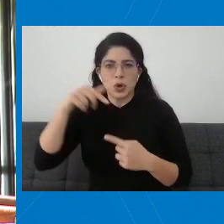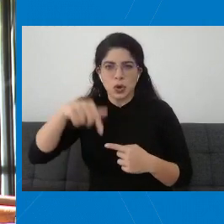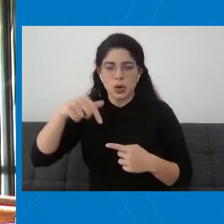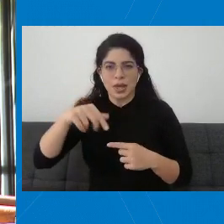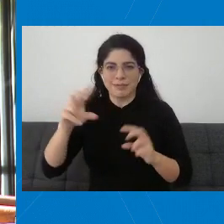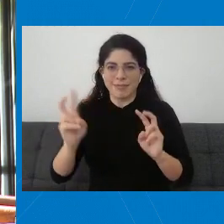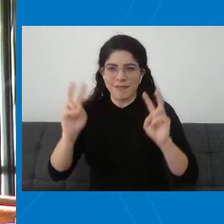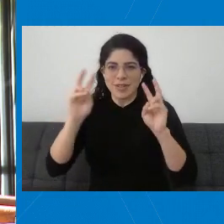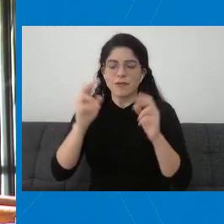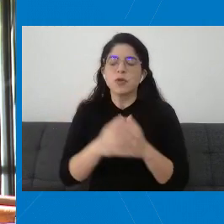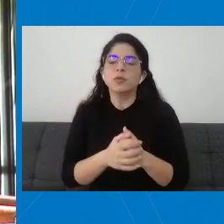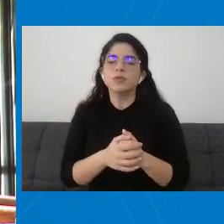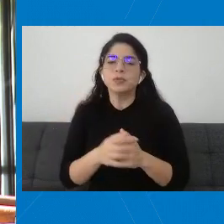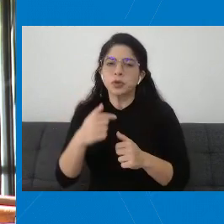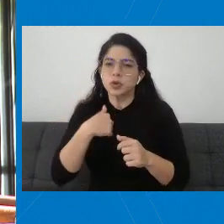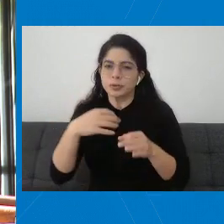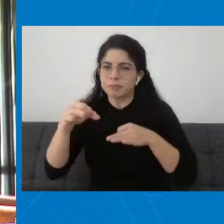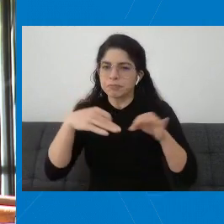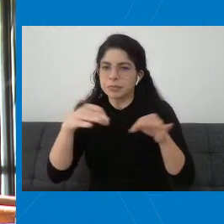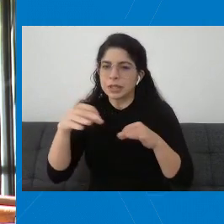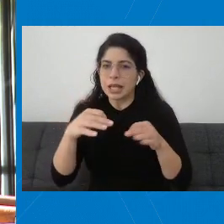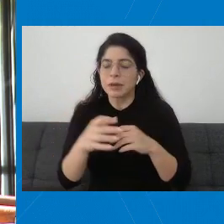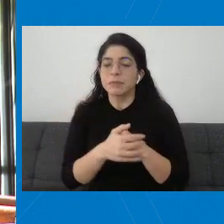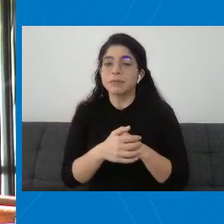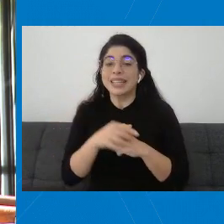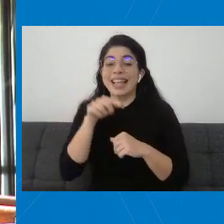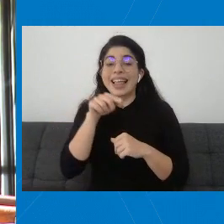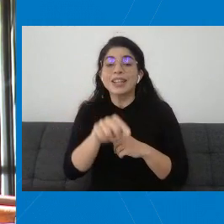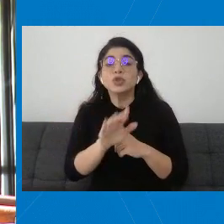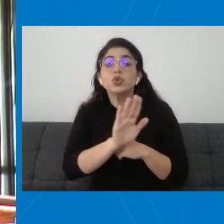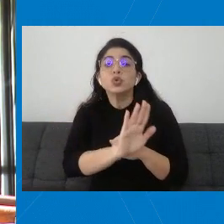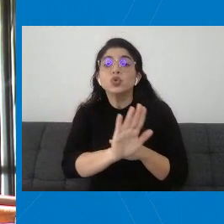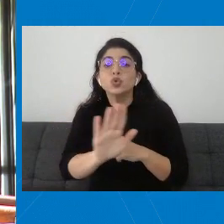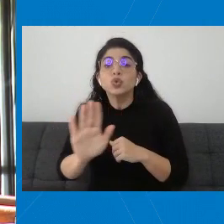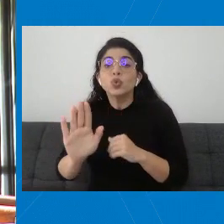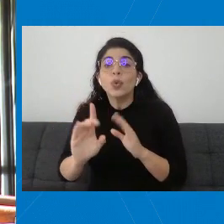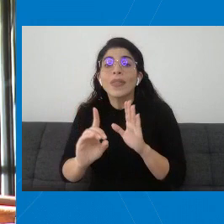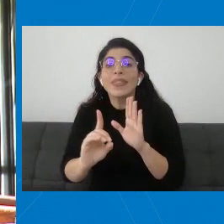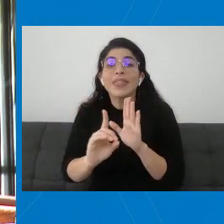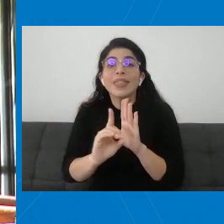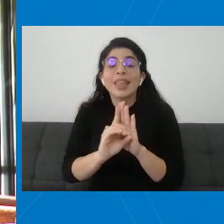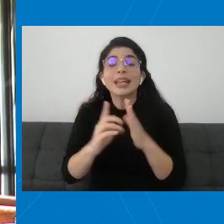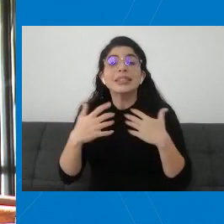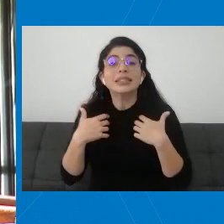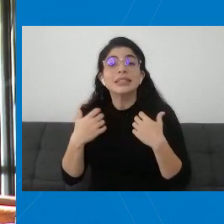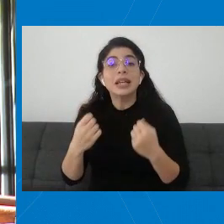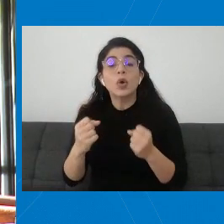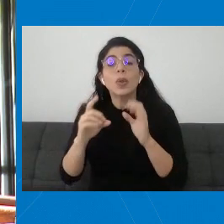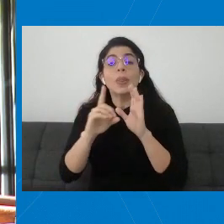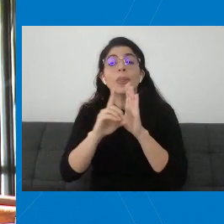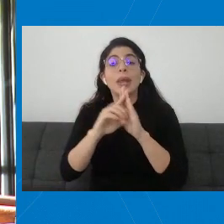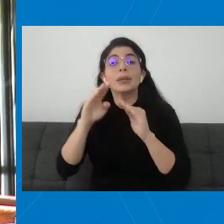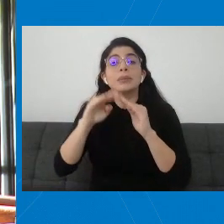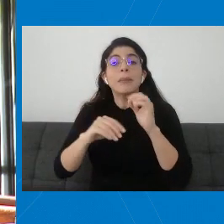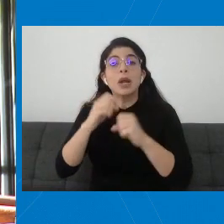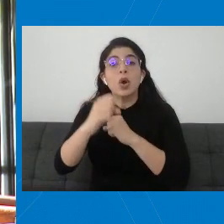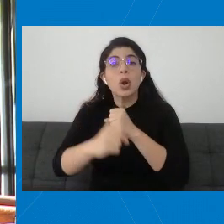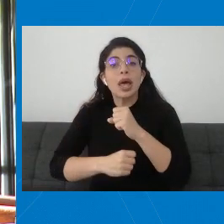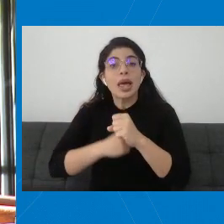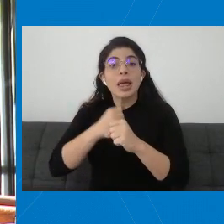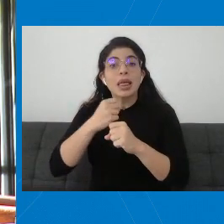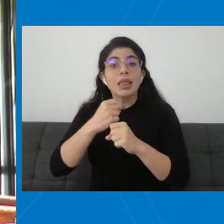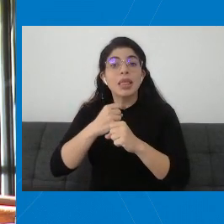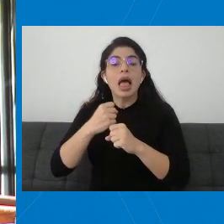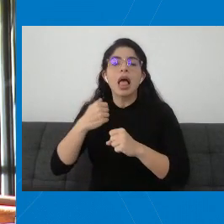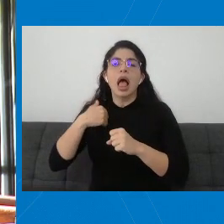en el sentido de que este derecho a la salud y los derechos de las personas menores de edad son garantizados a través del sistema